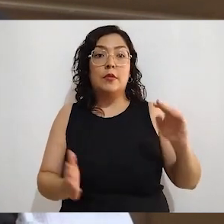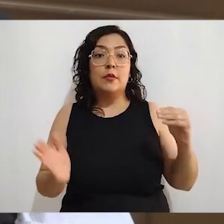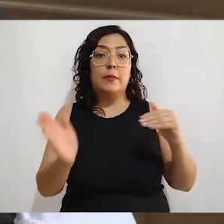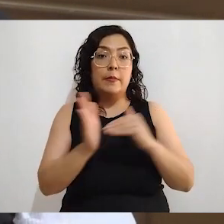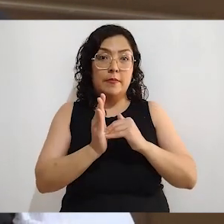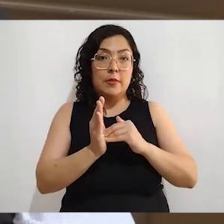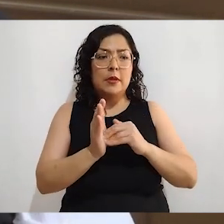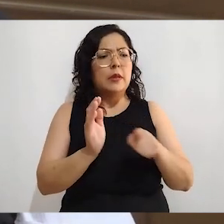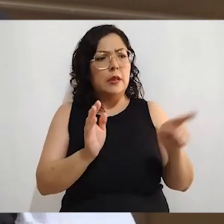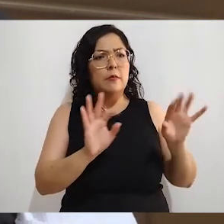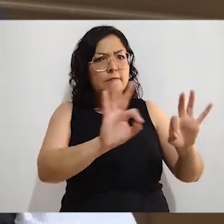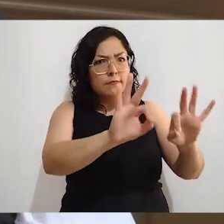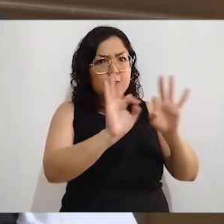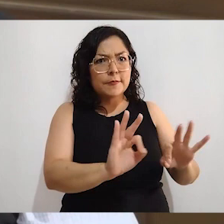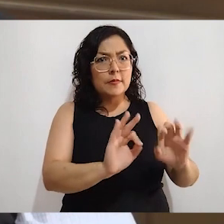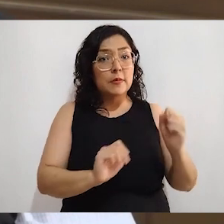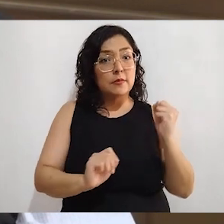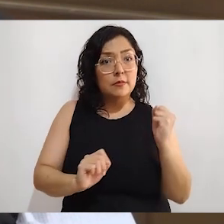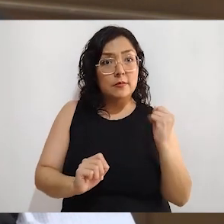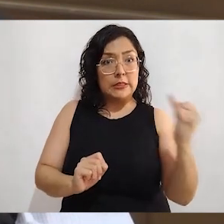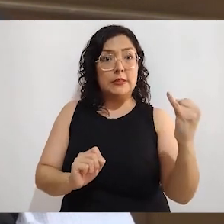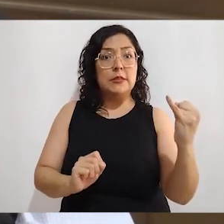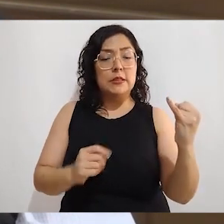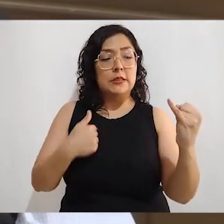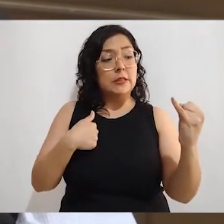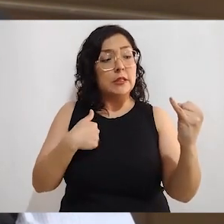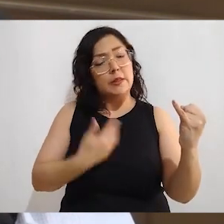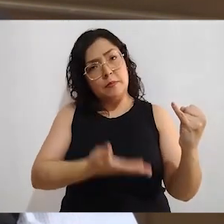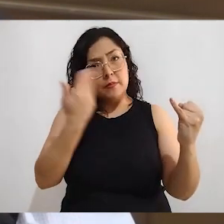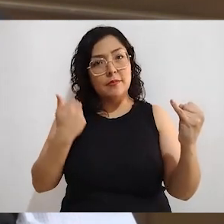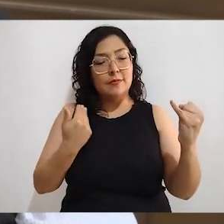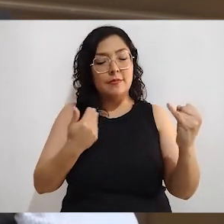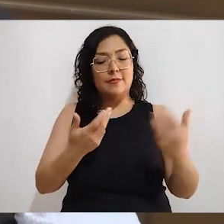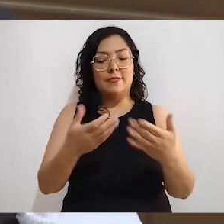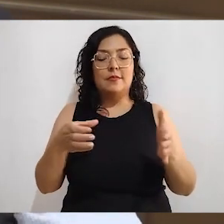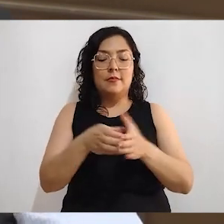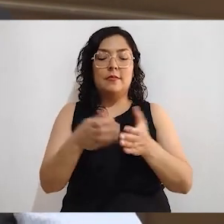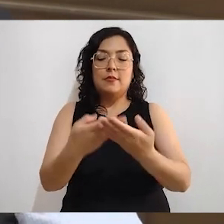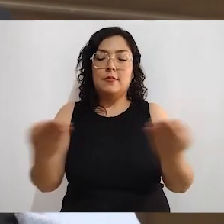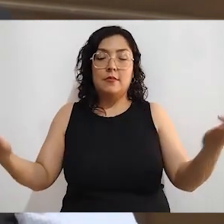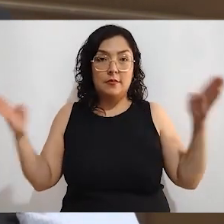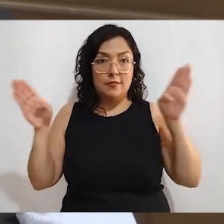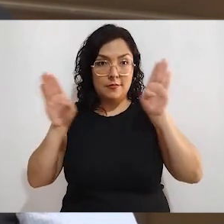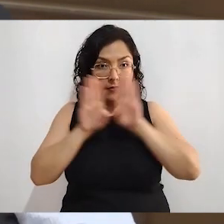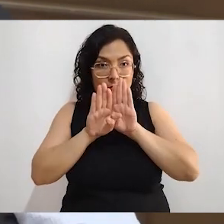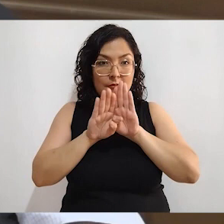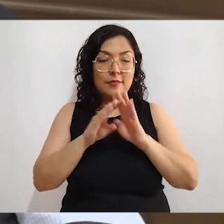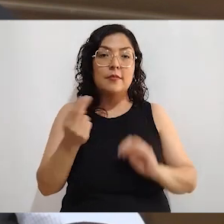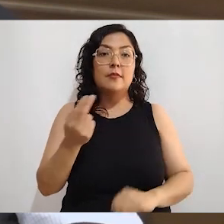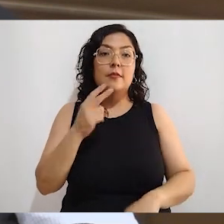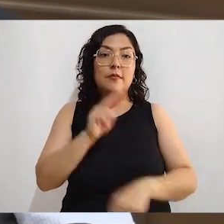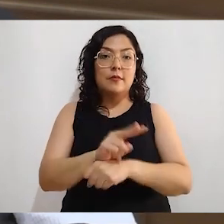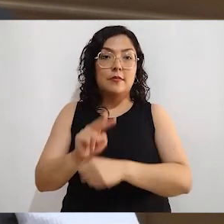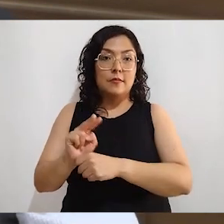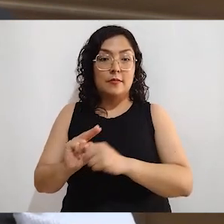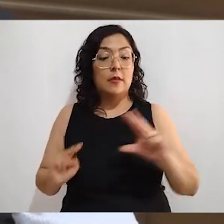casilla y además que nos dijeron que sí querían estar en la casilla. A esas 80 mil personas vamos a